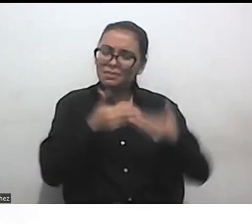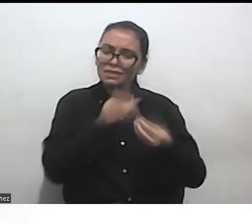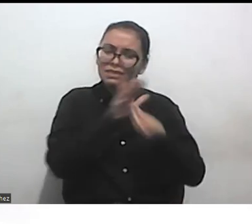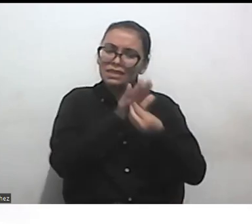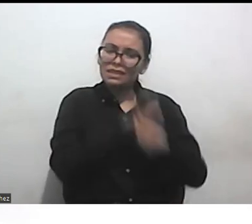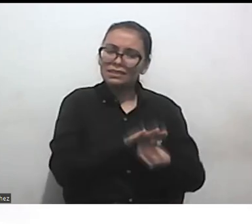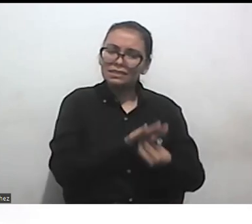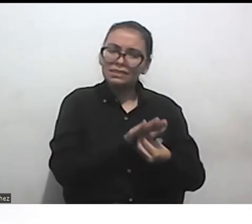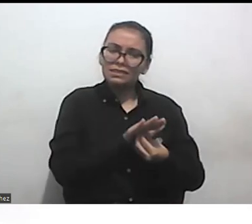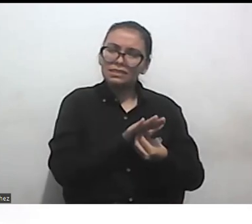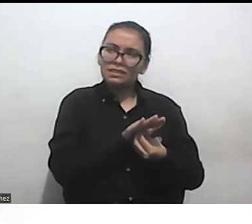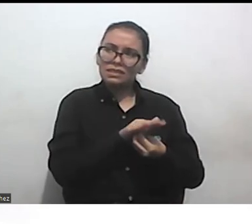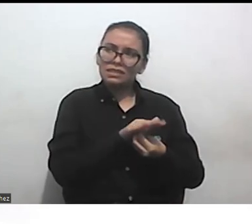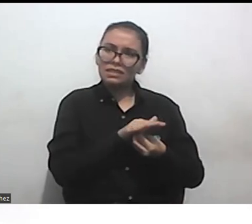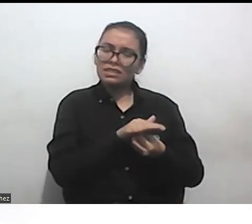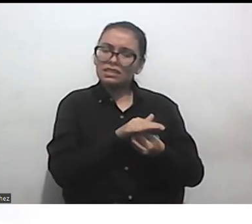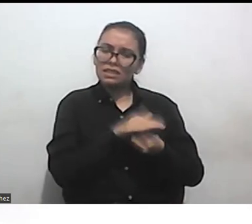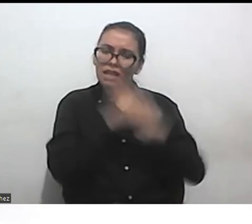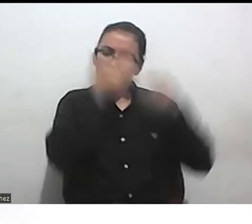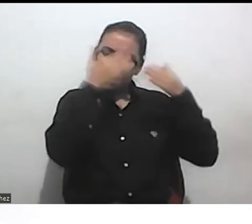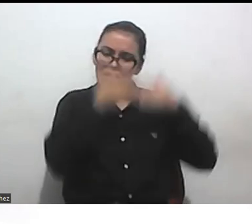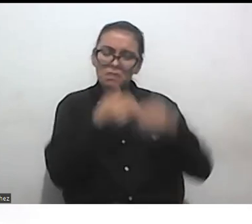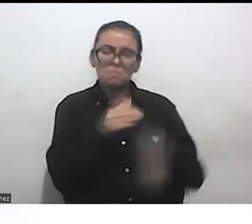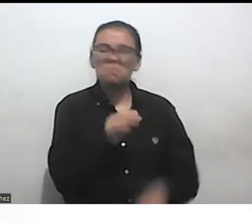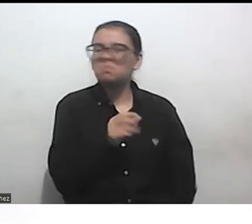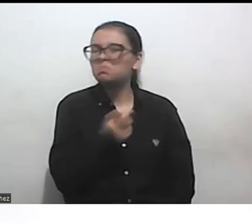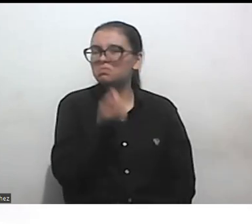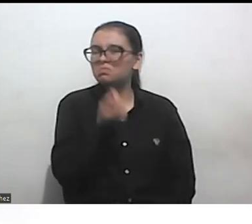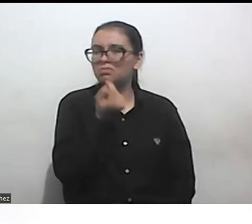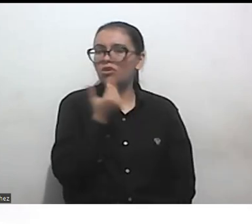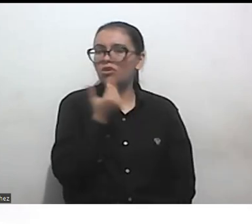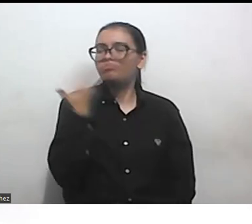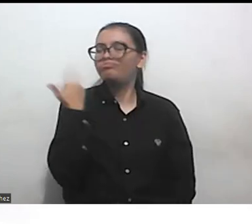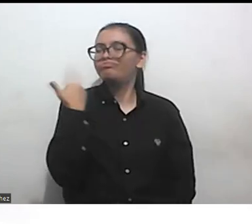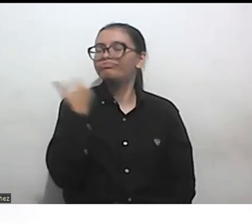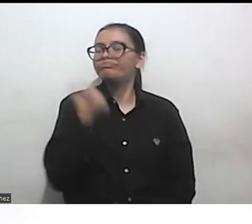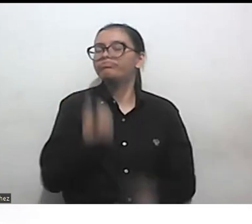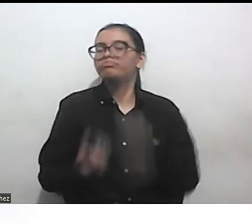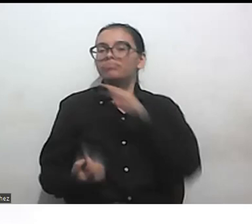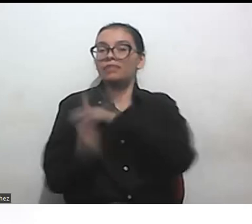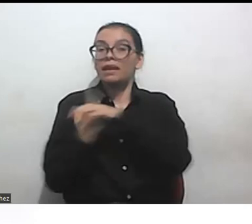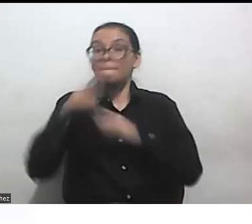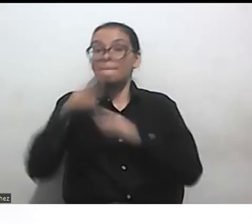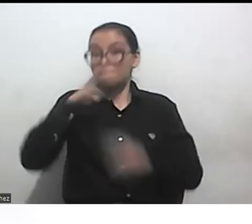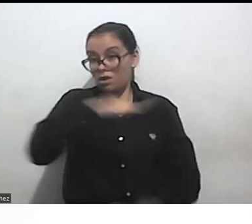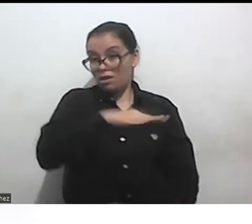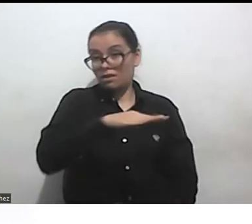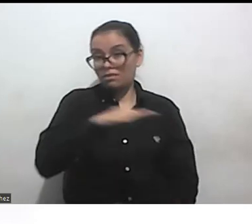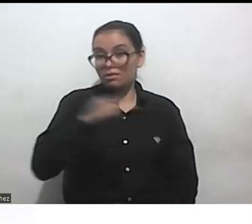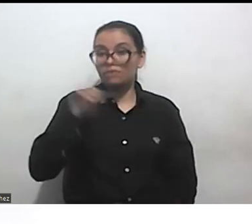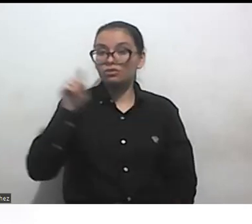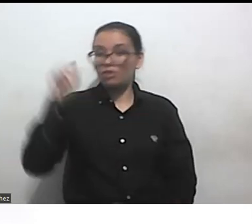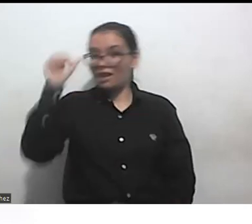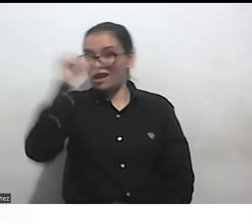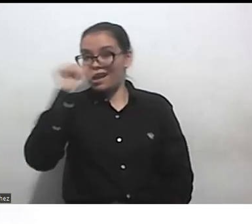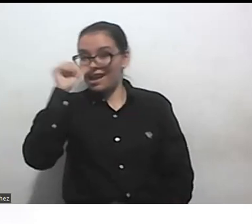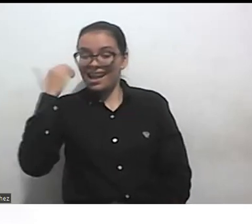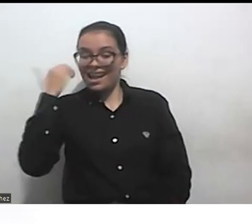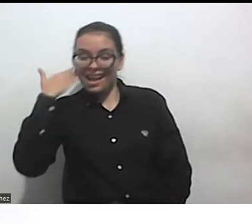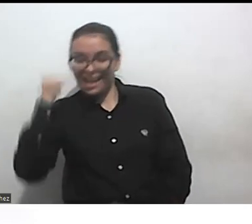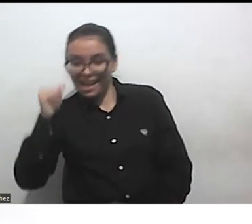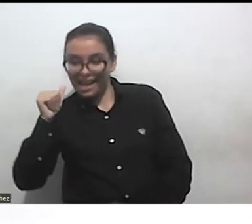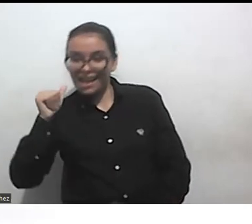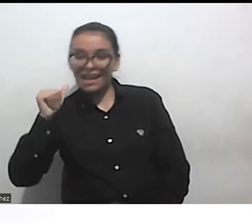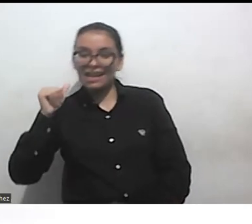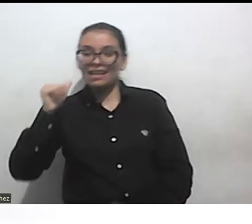ahorita recién desde Buenaventura se crea una red de mujeres afrodisca y afro cuidadoras que